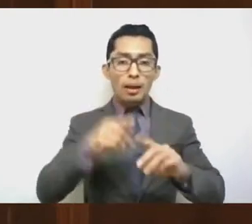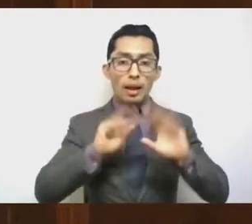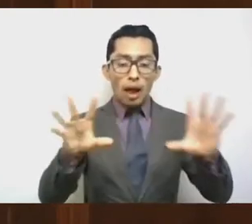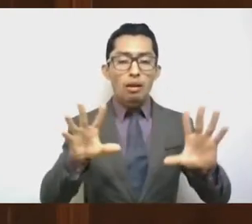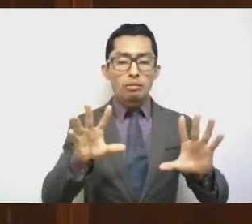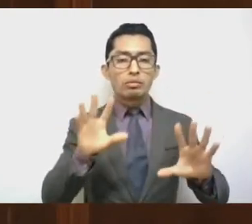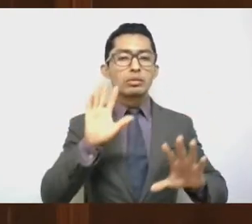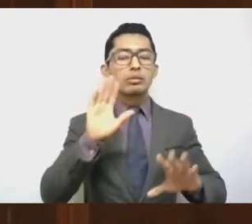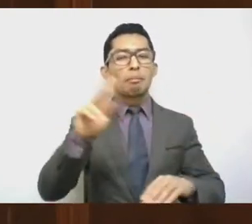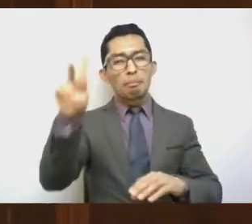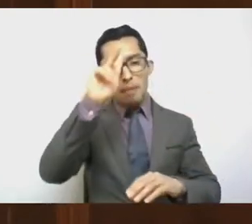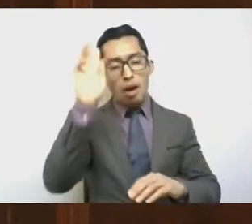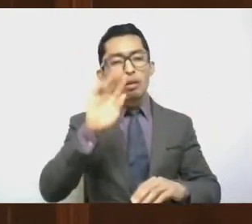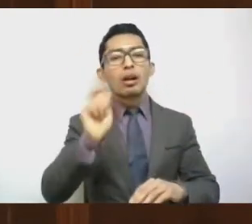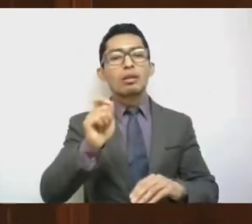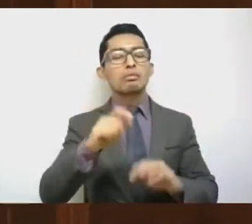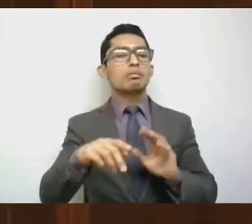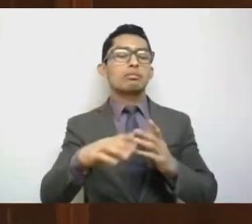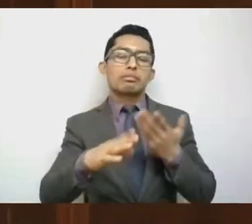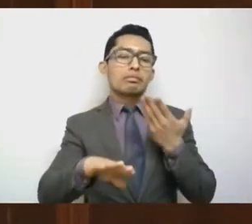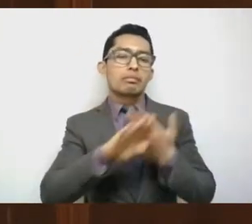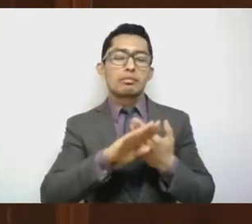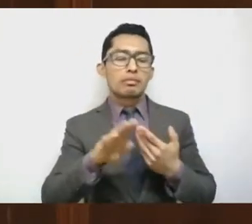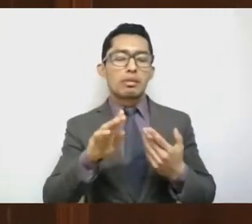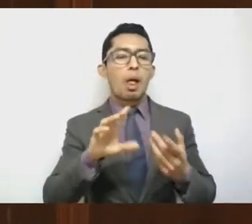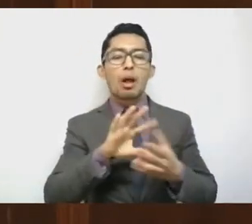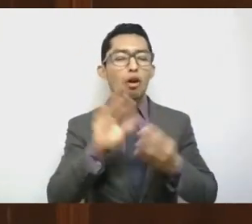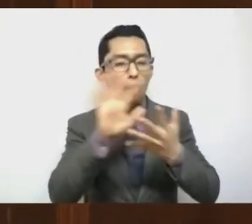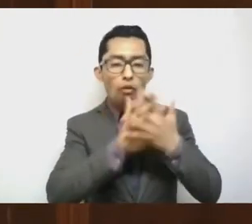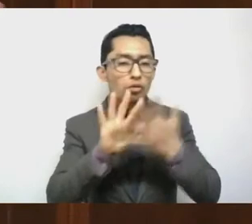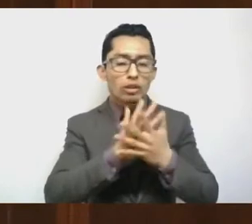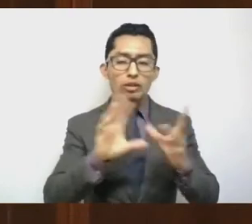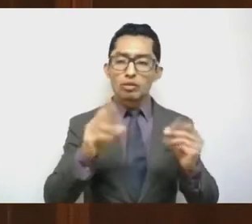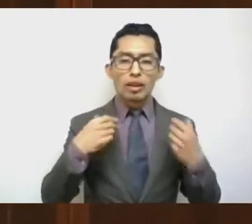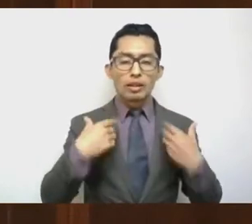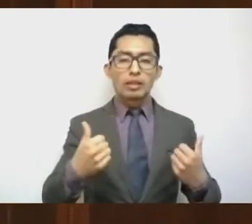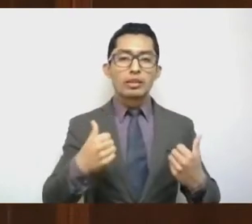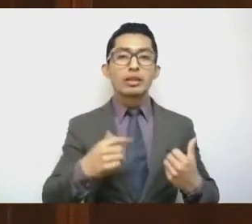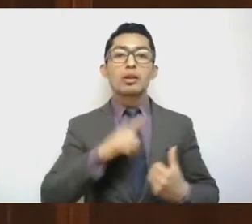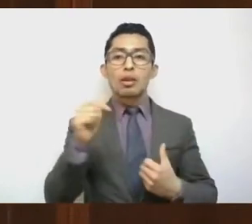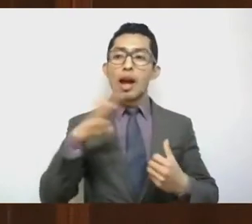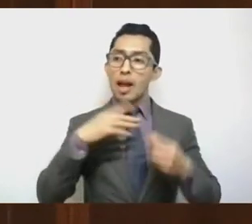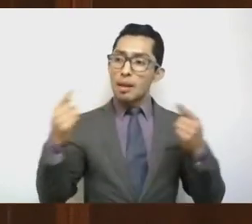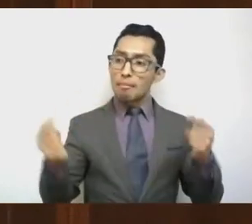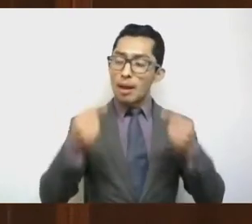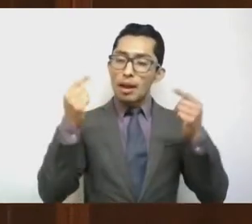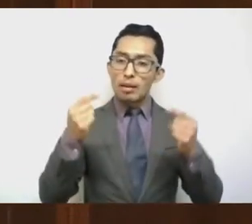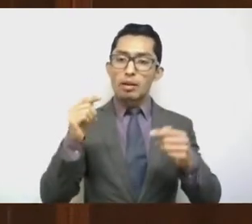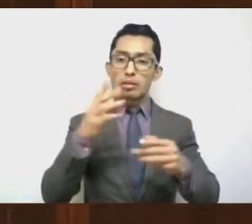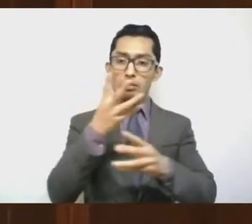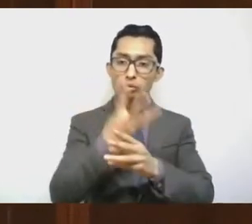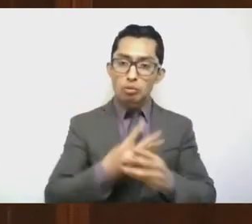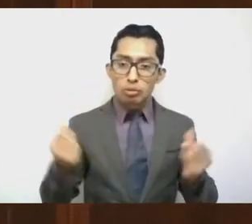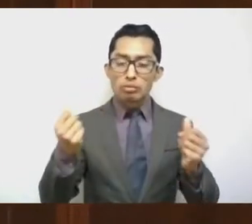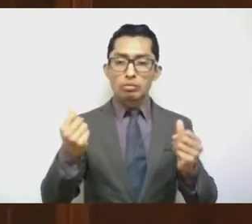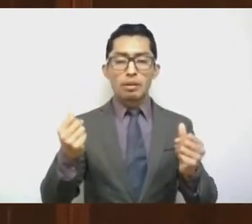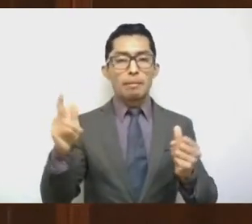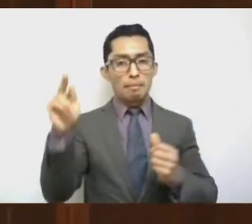confusiones y lejos de resolver las contradicciones se van agudizando.